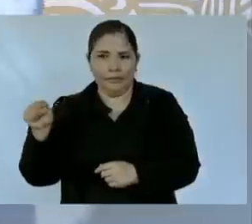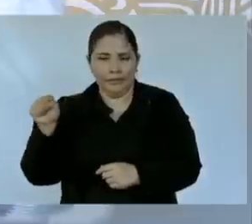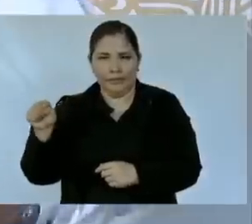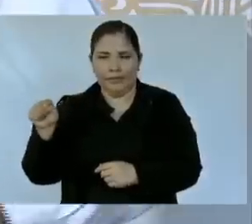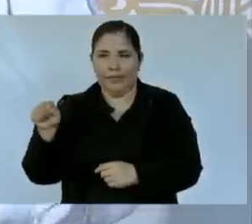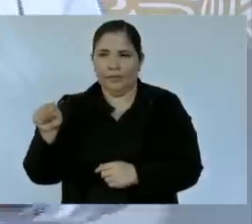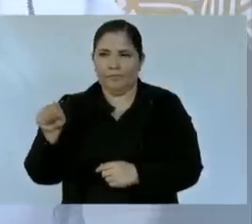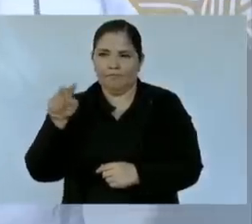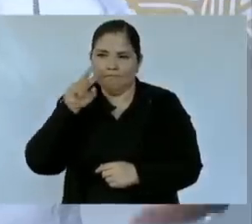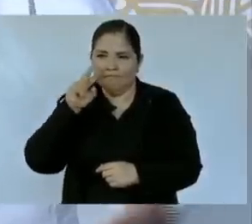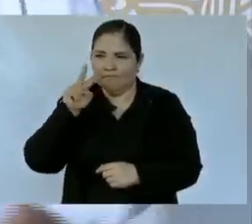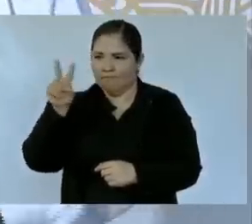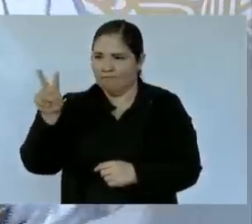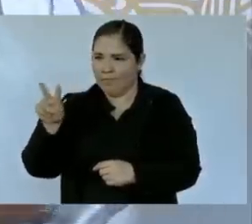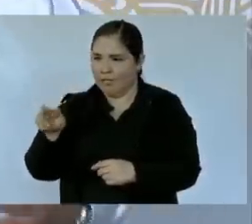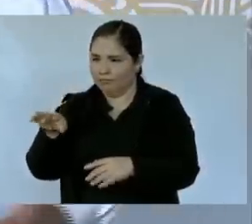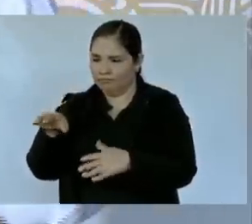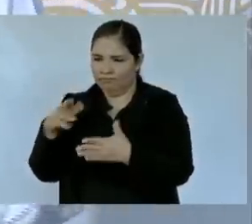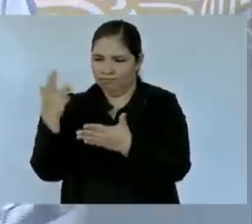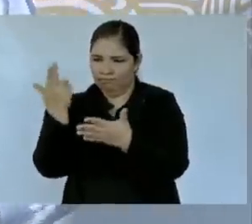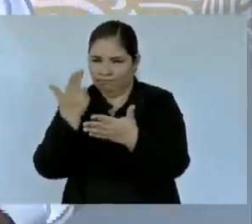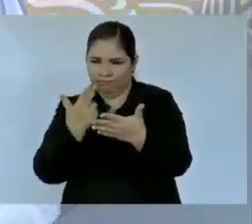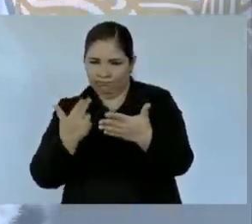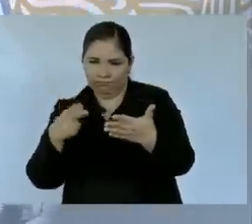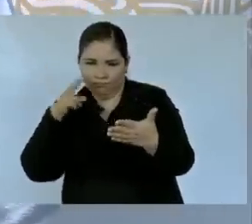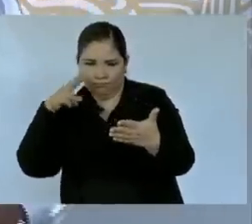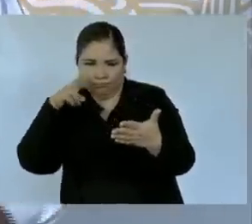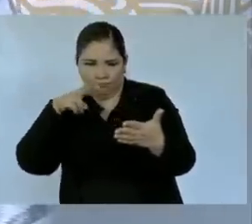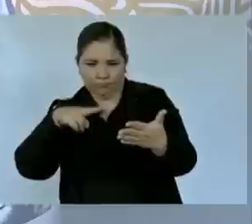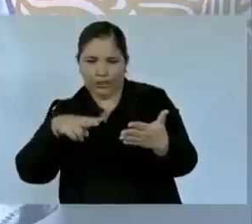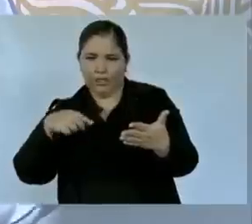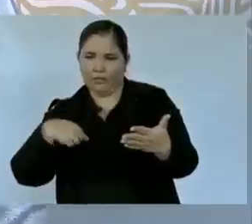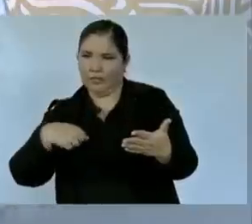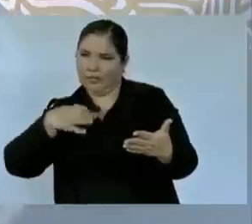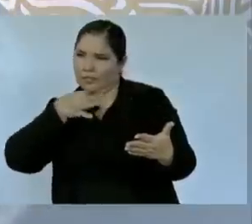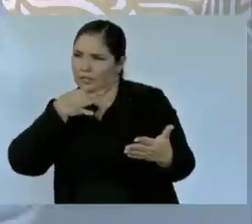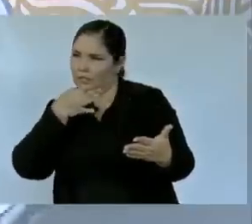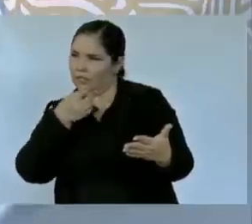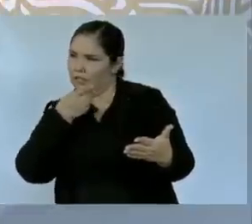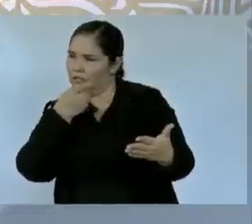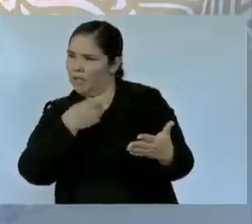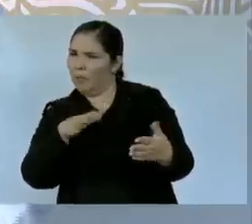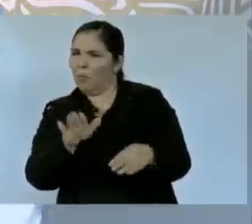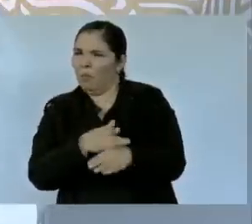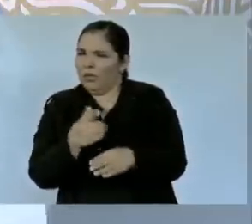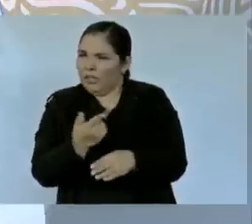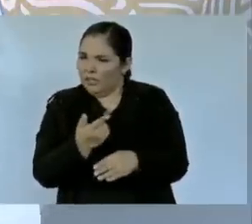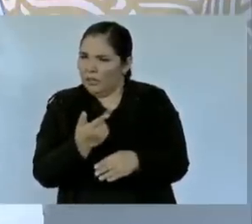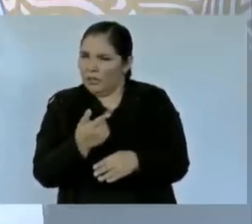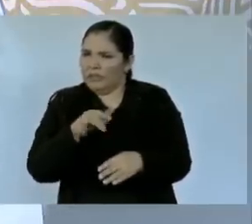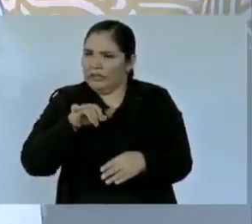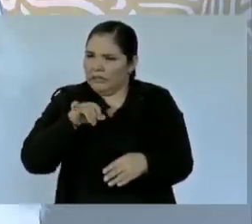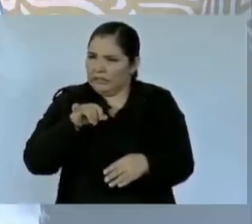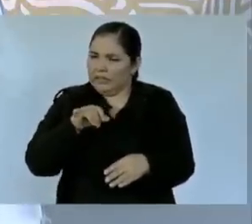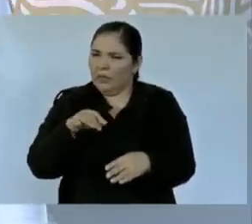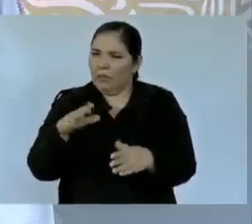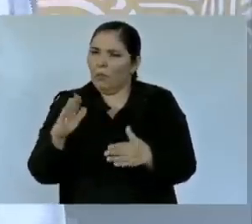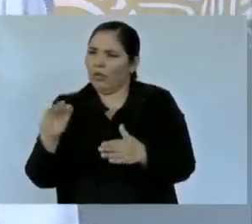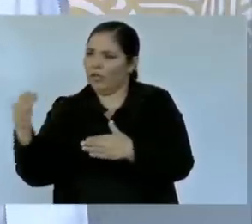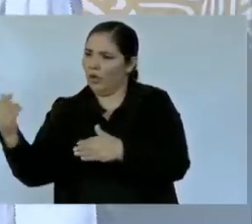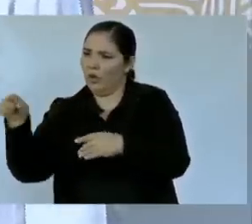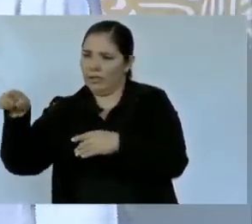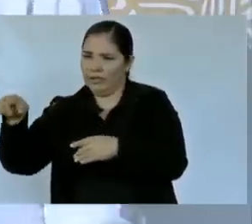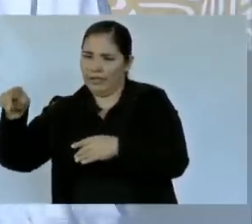viendo el plano, les decía, y por qué no, el camino a San Ignacio.